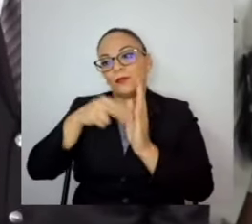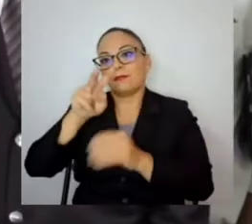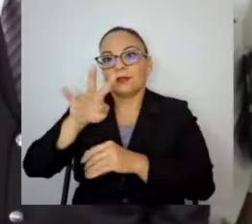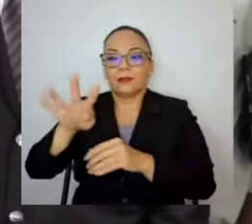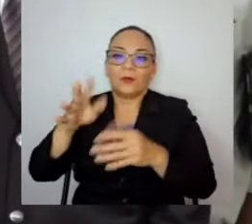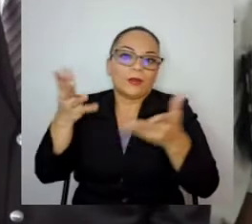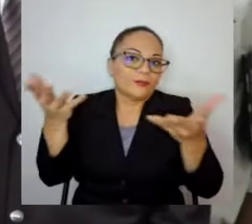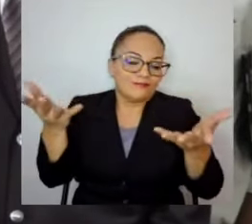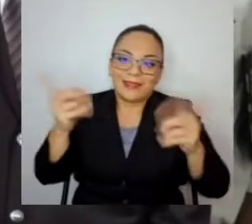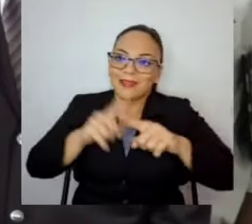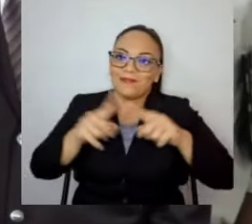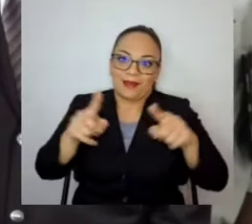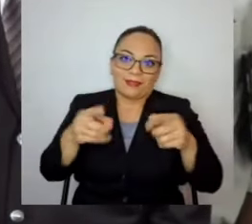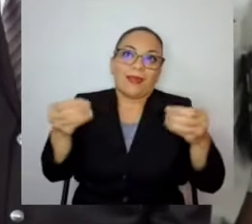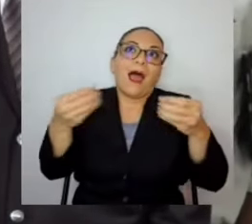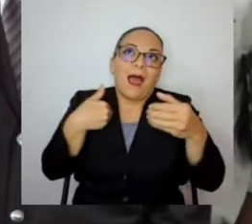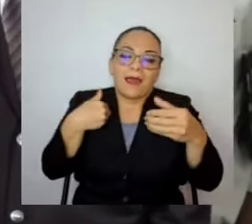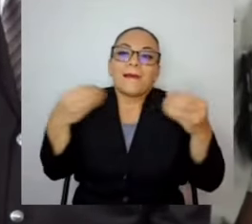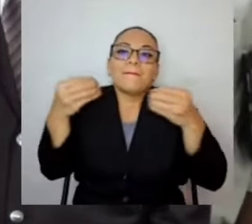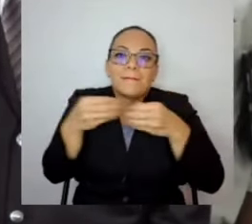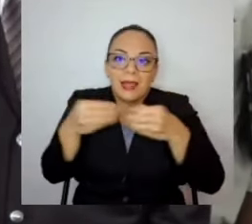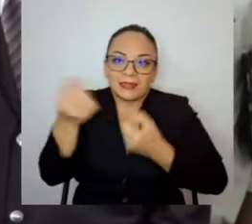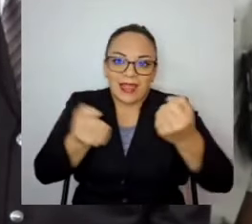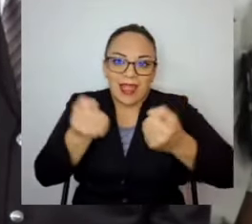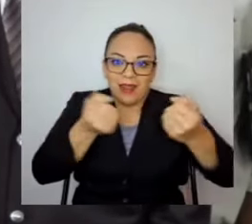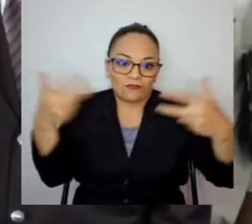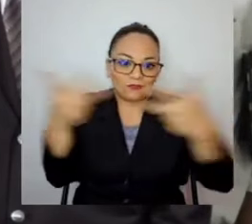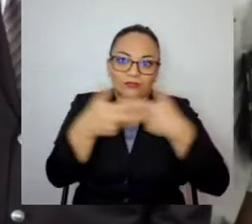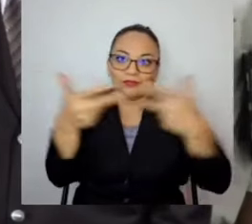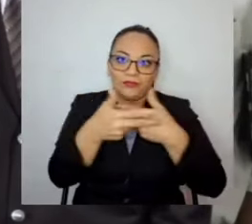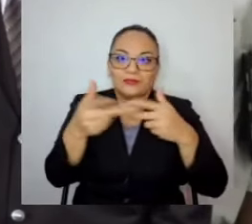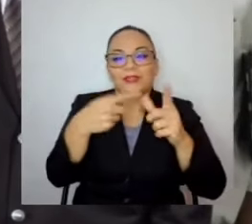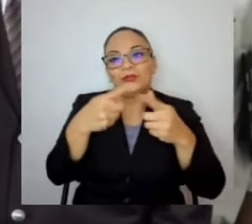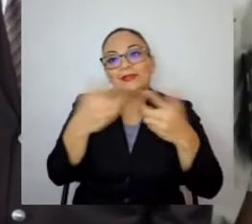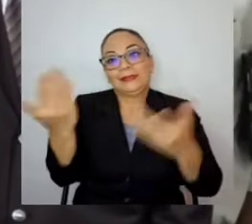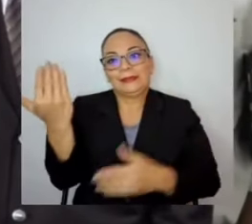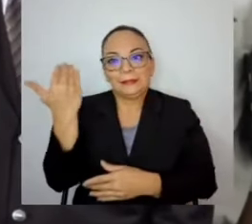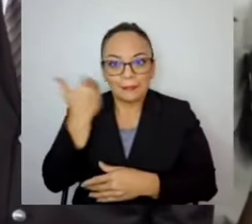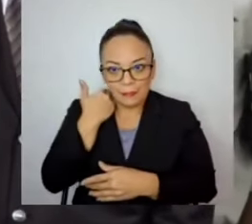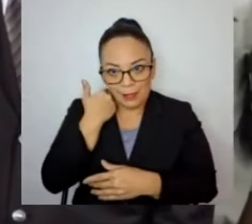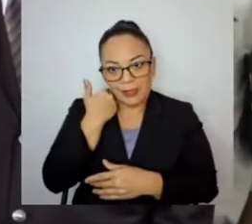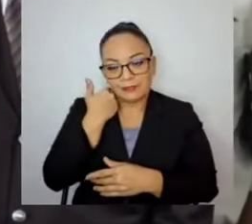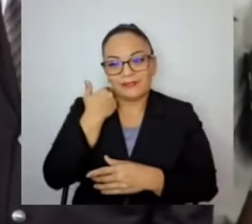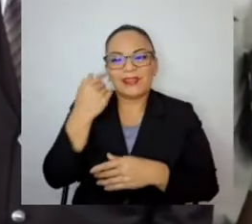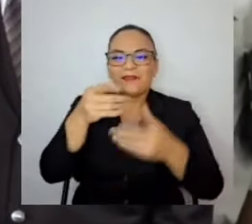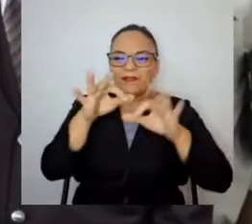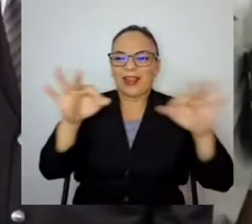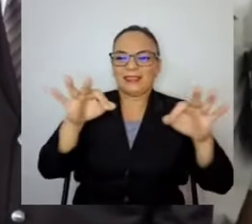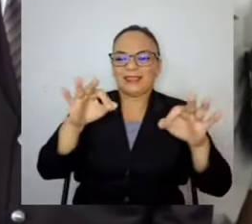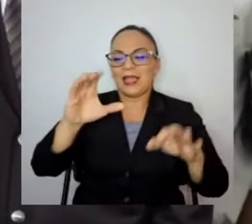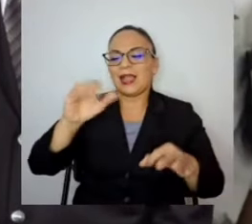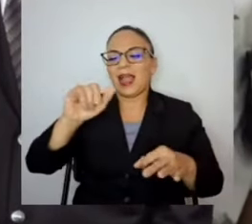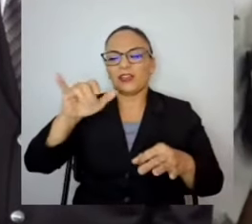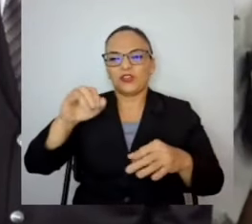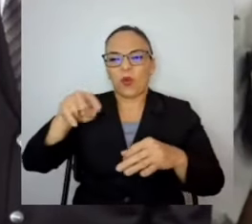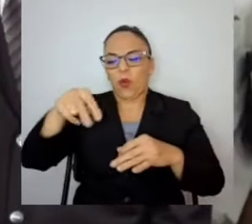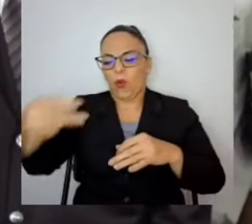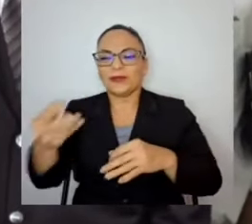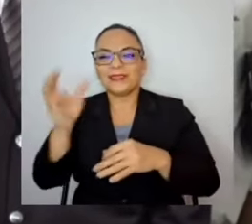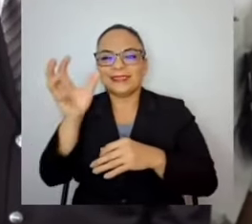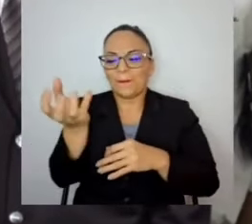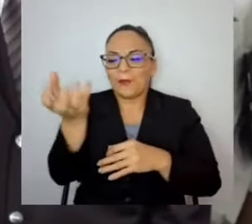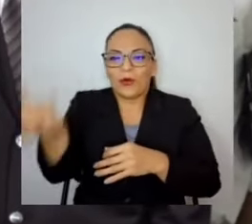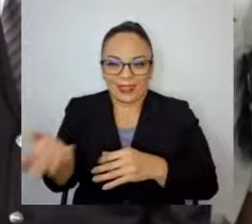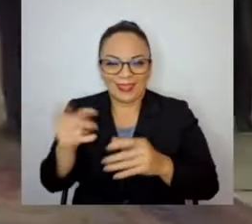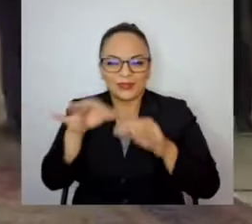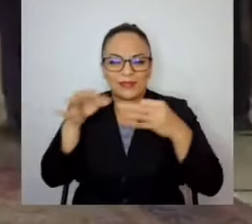aumentado y se les cayó el zapote, como decimos los ticos. Entonces, si